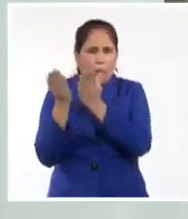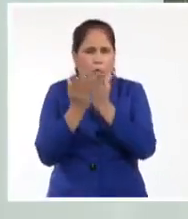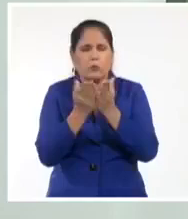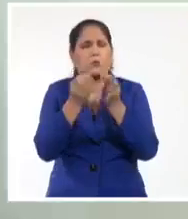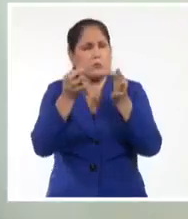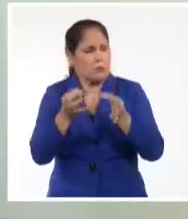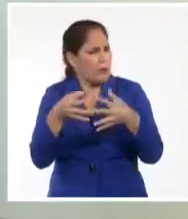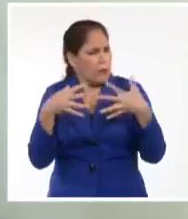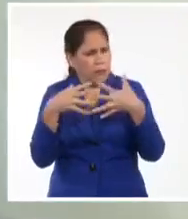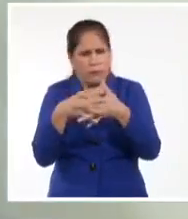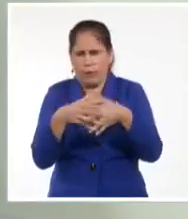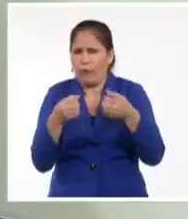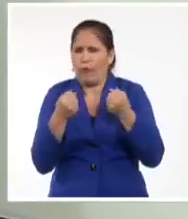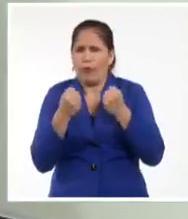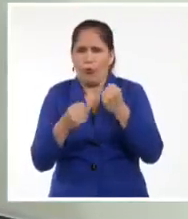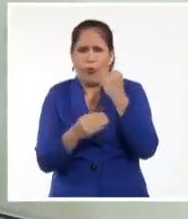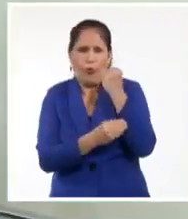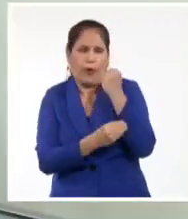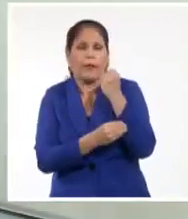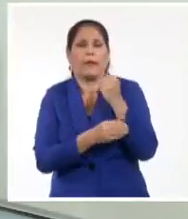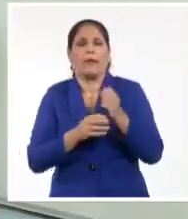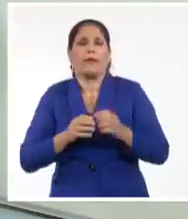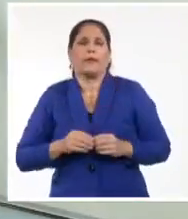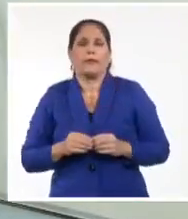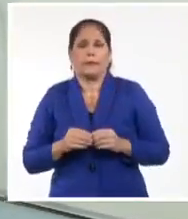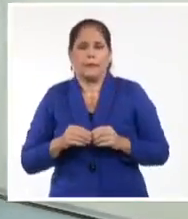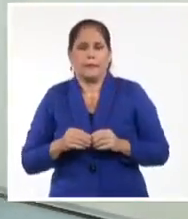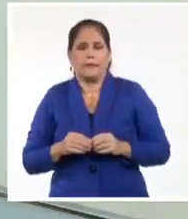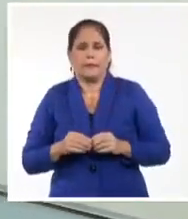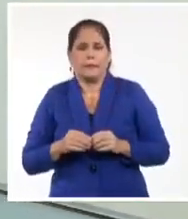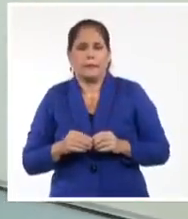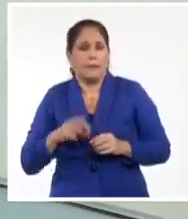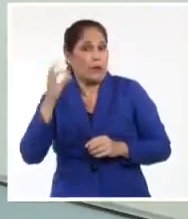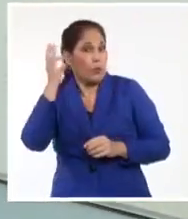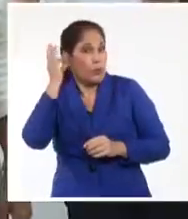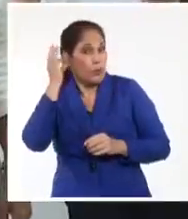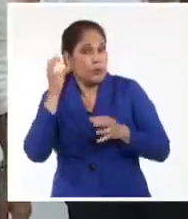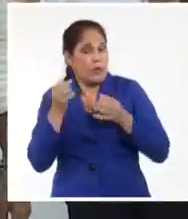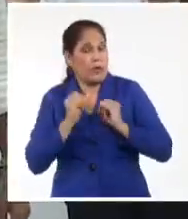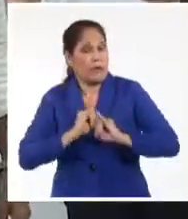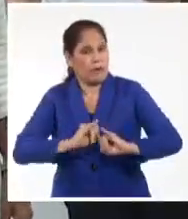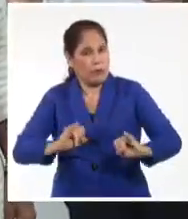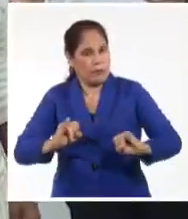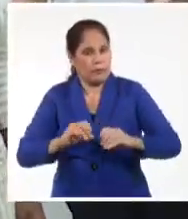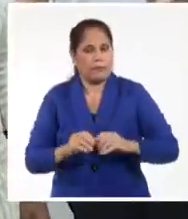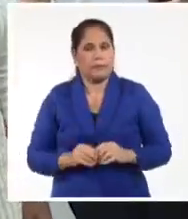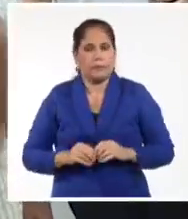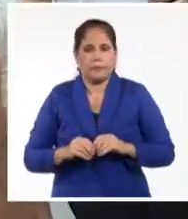una sólida relación en la formación de educadores. Lisette Márquez, Sistema Informativo de la Televisión.